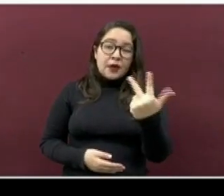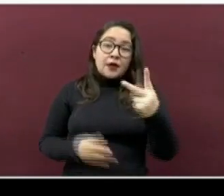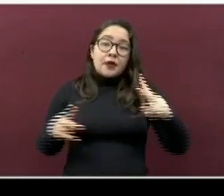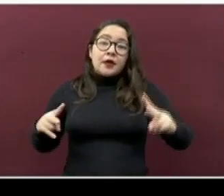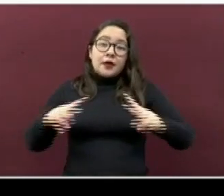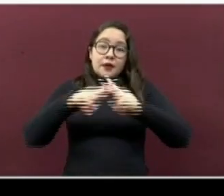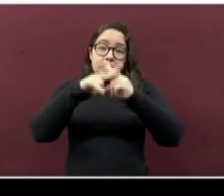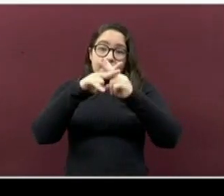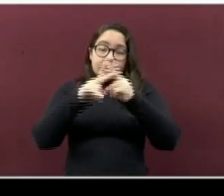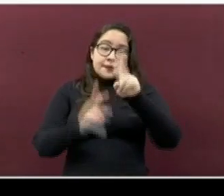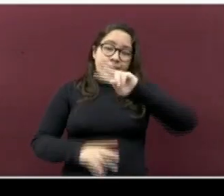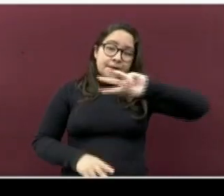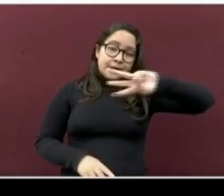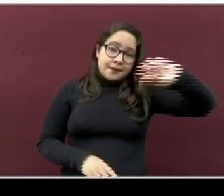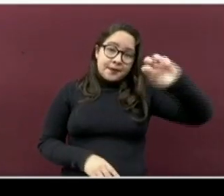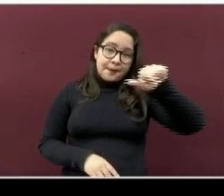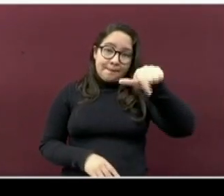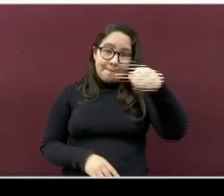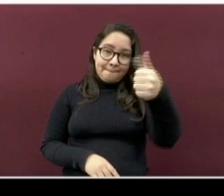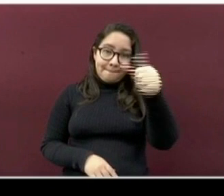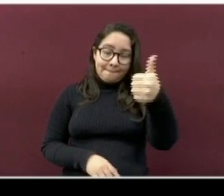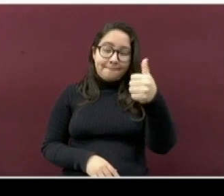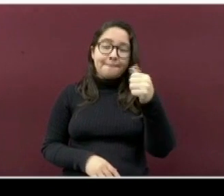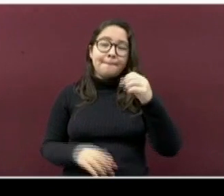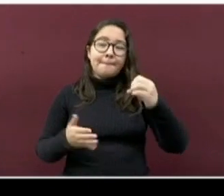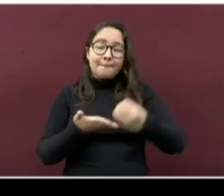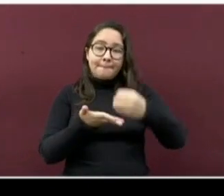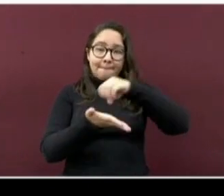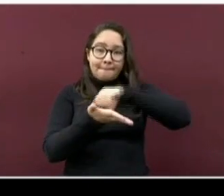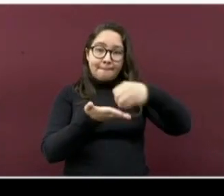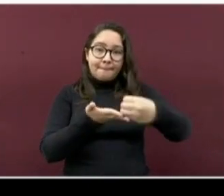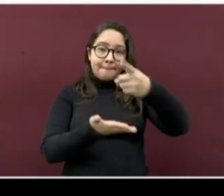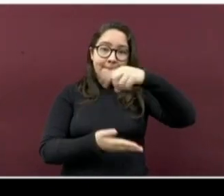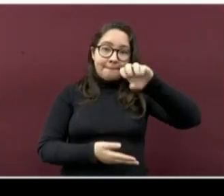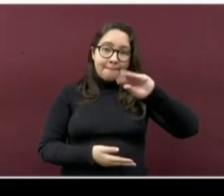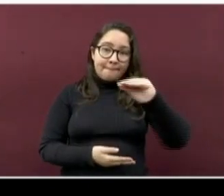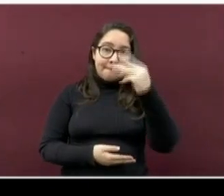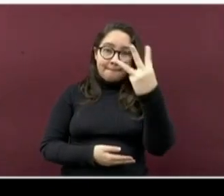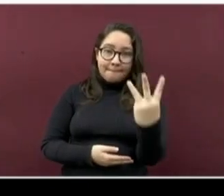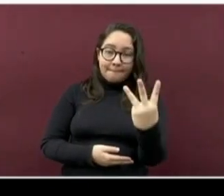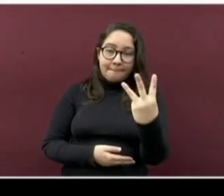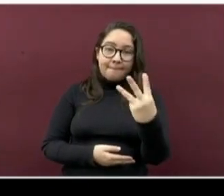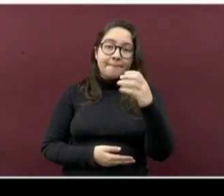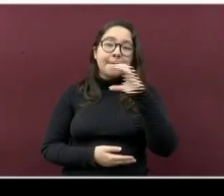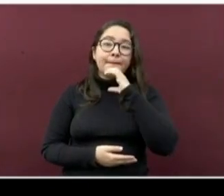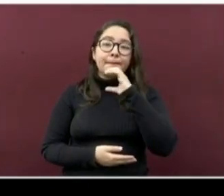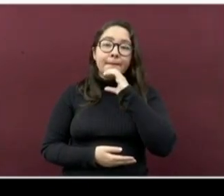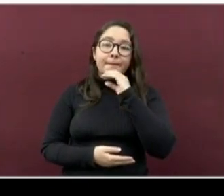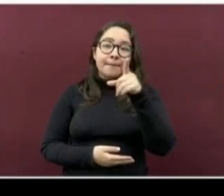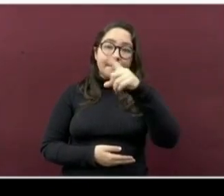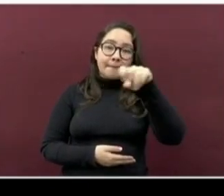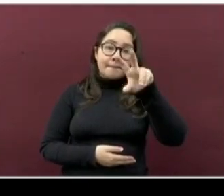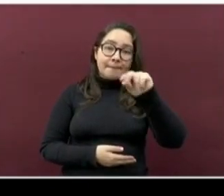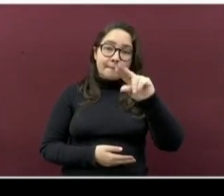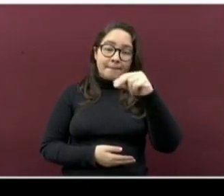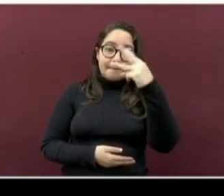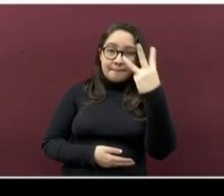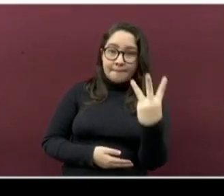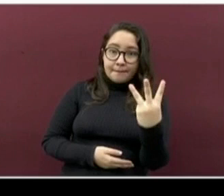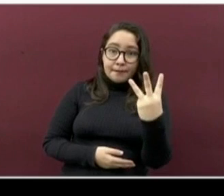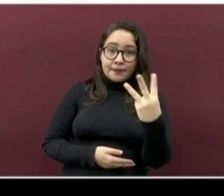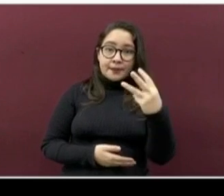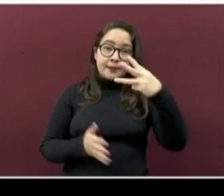Poza Rica 311, Orizaba 193, Córdoba 183,